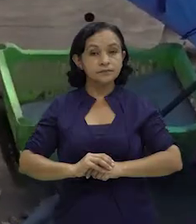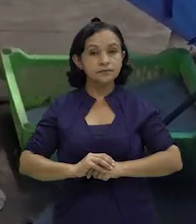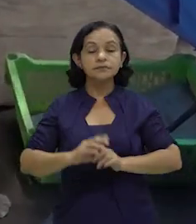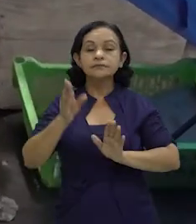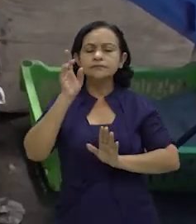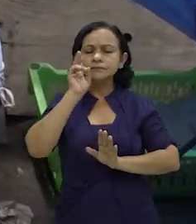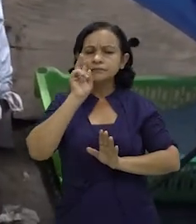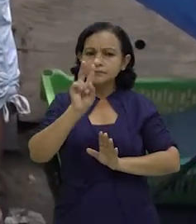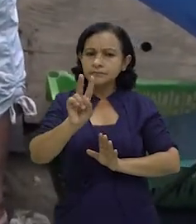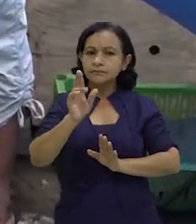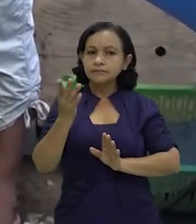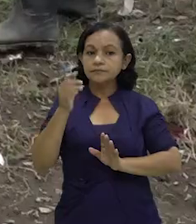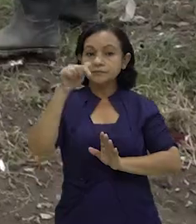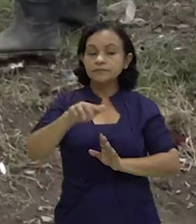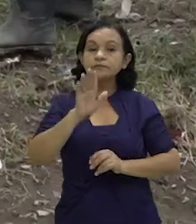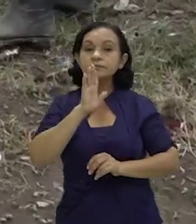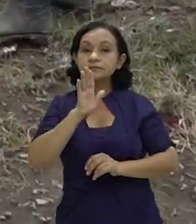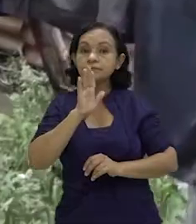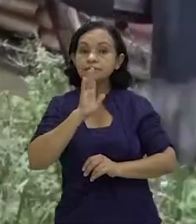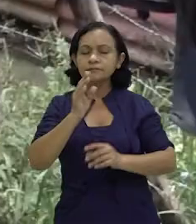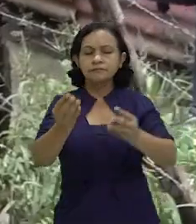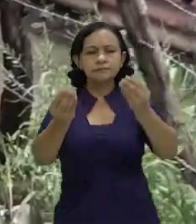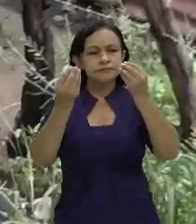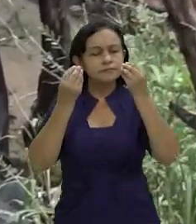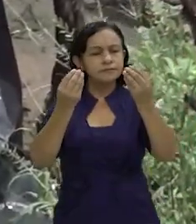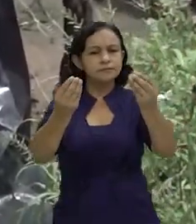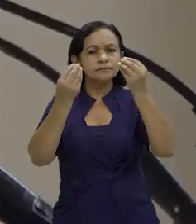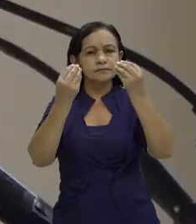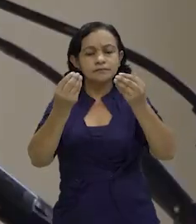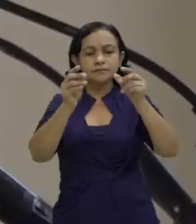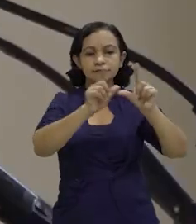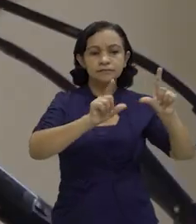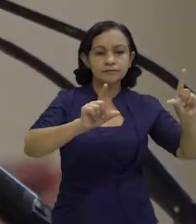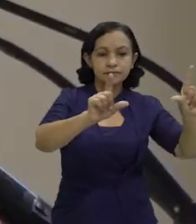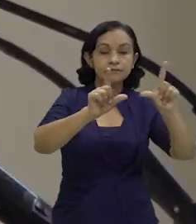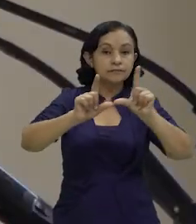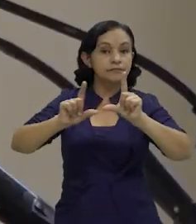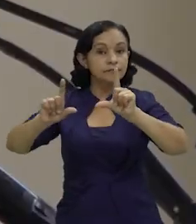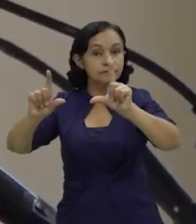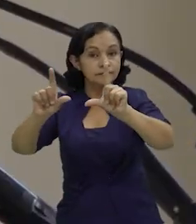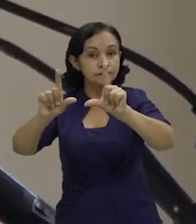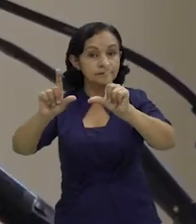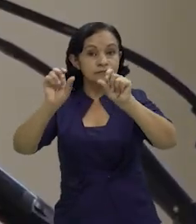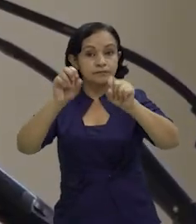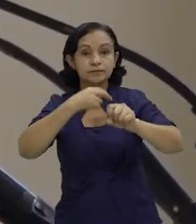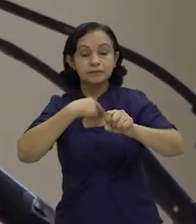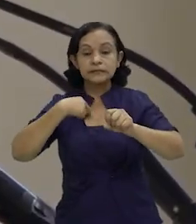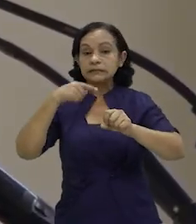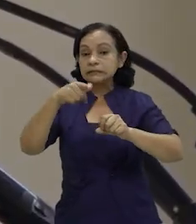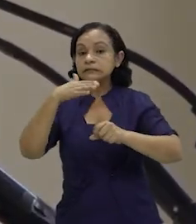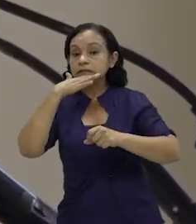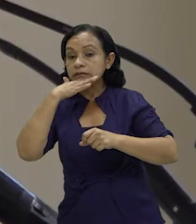Porque fíjense bien, aquí estamos hablando de tantos, tantos espacios en los cuales se